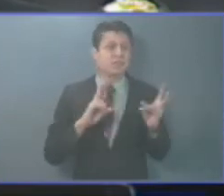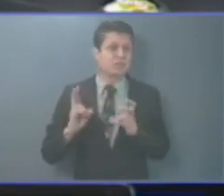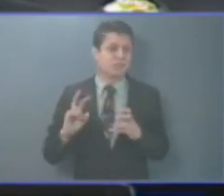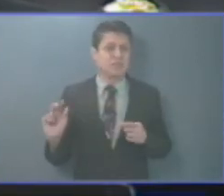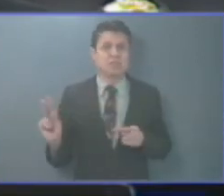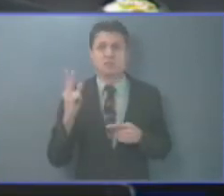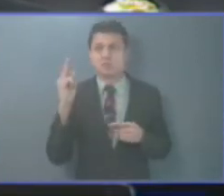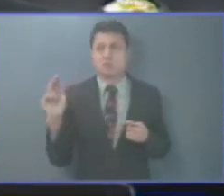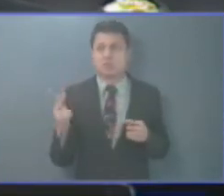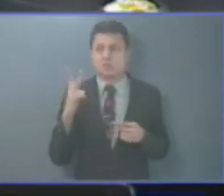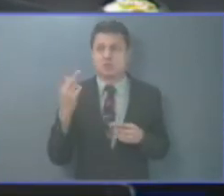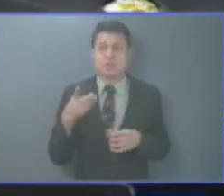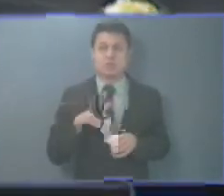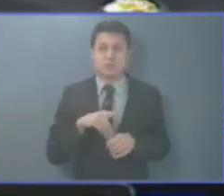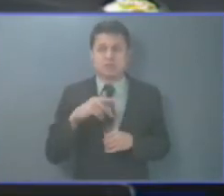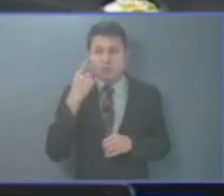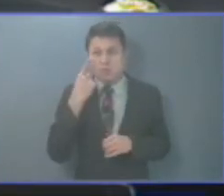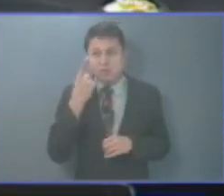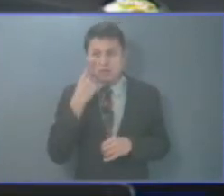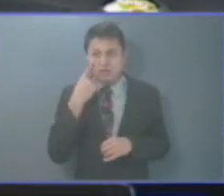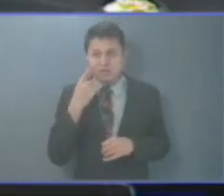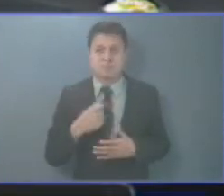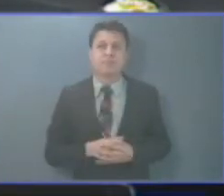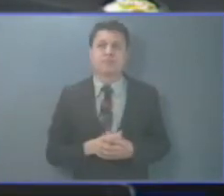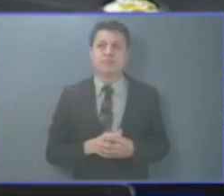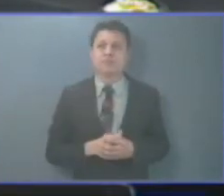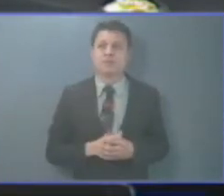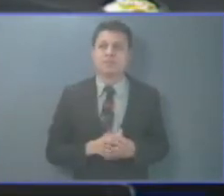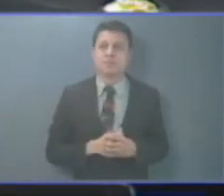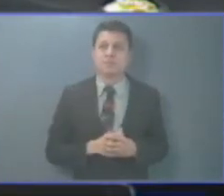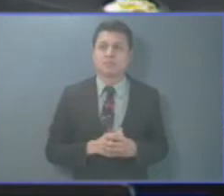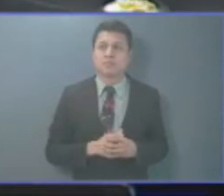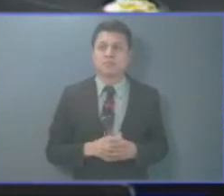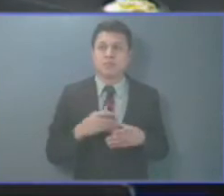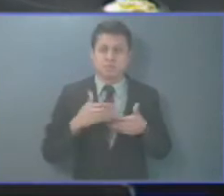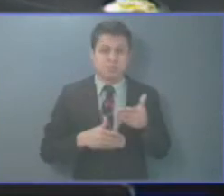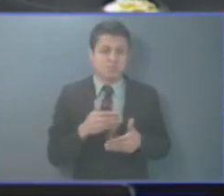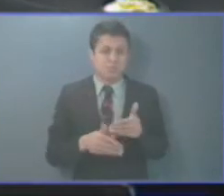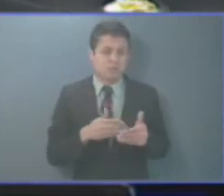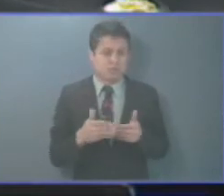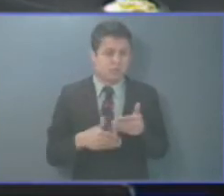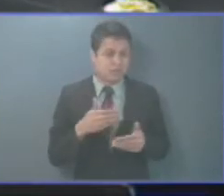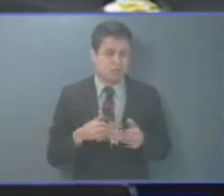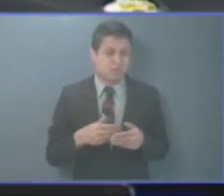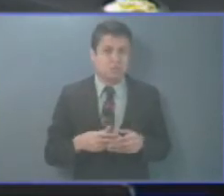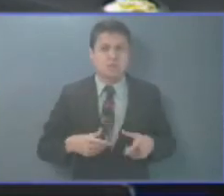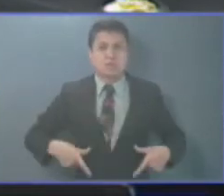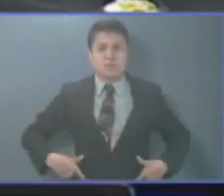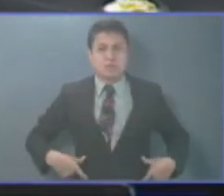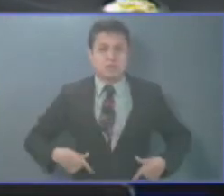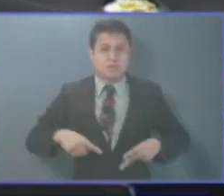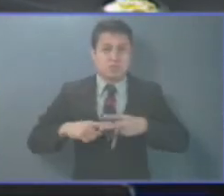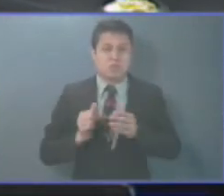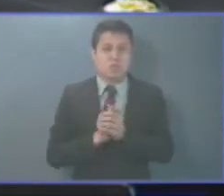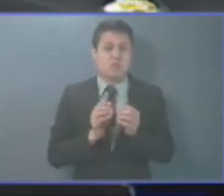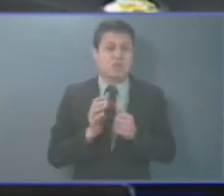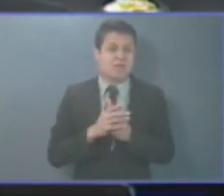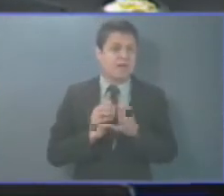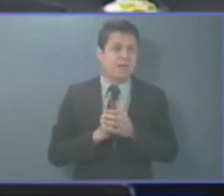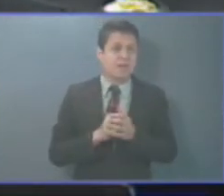secundarias a la discapacidad como las infecciones urinarias a repetición, la osteoporosis,